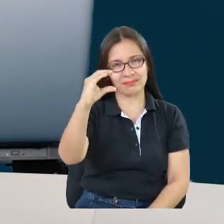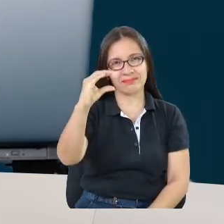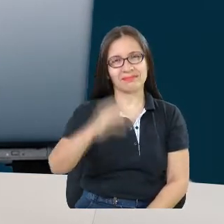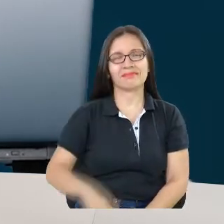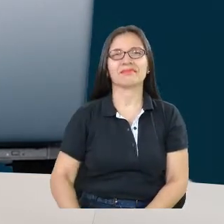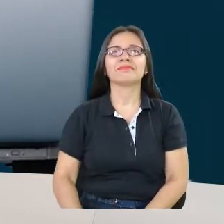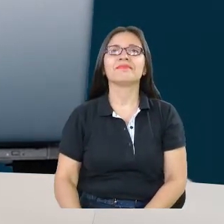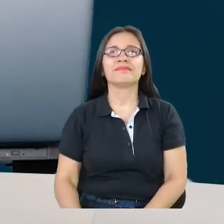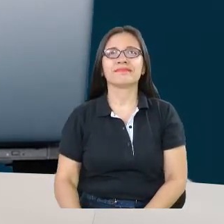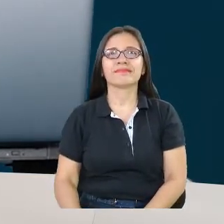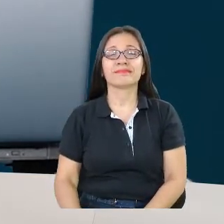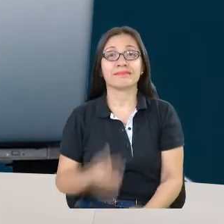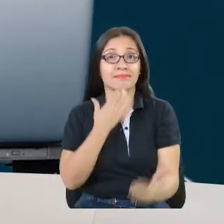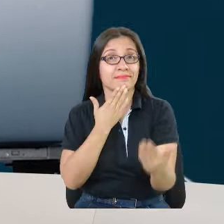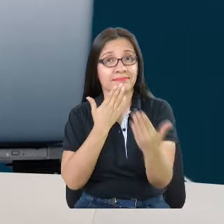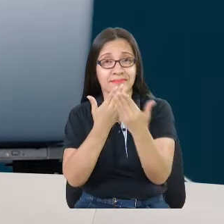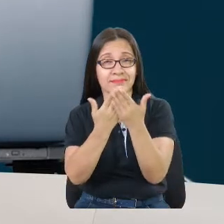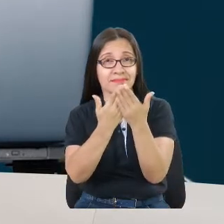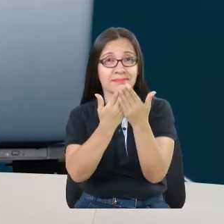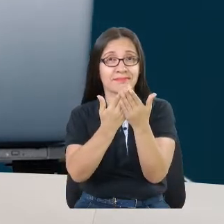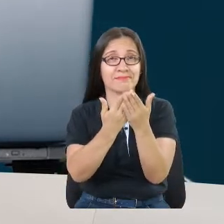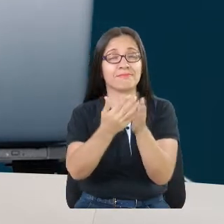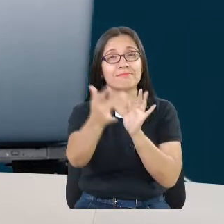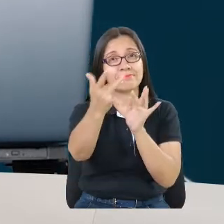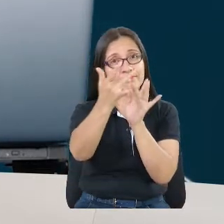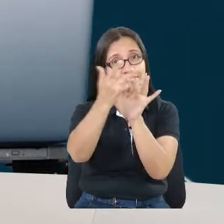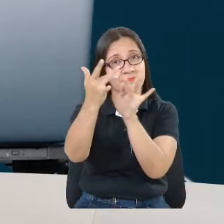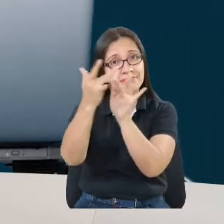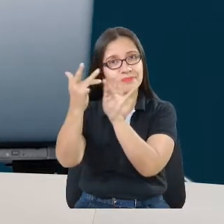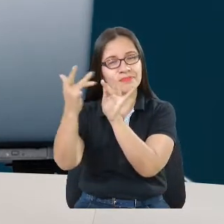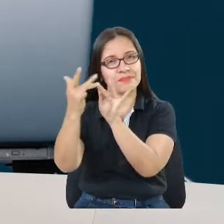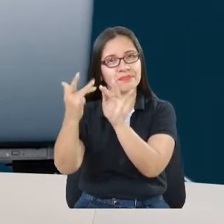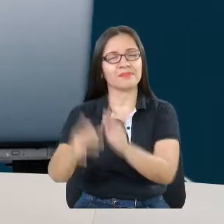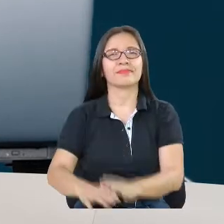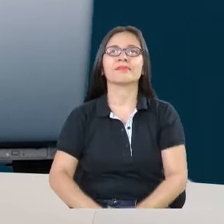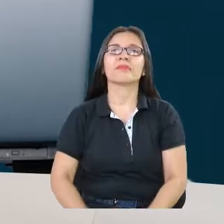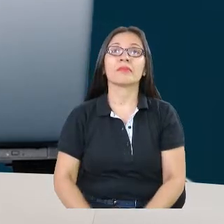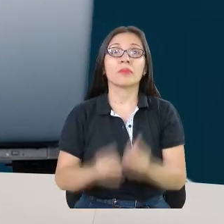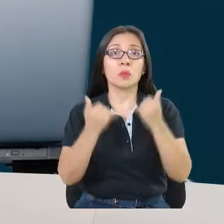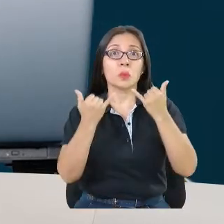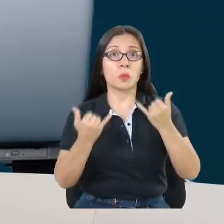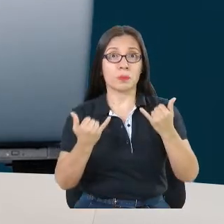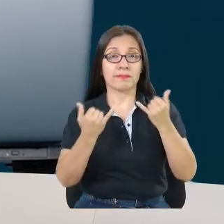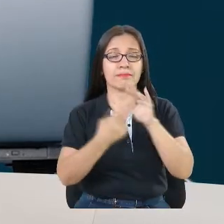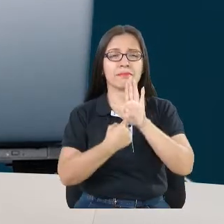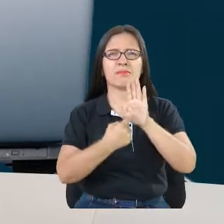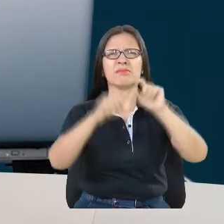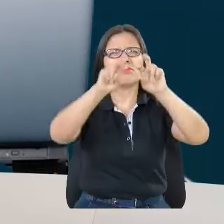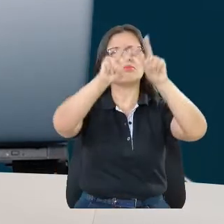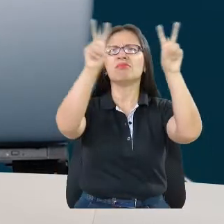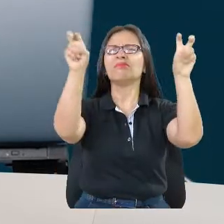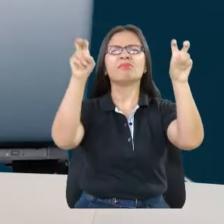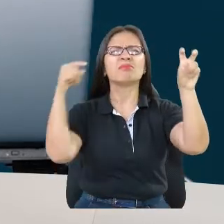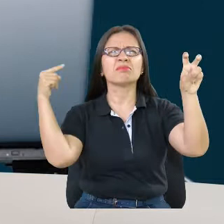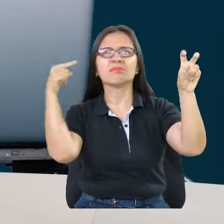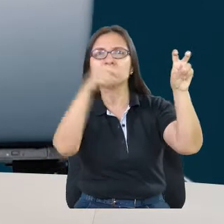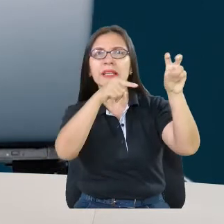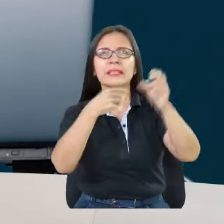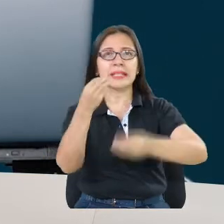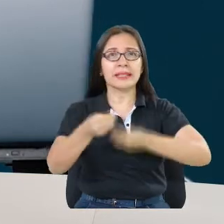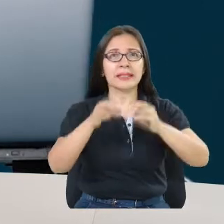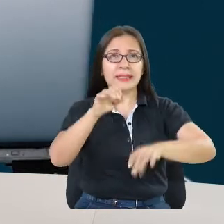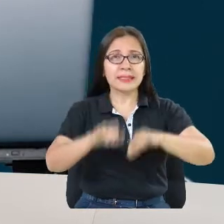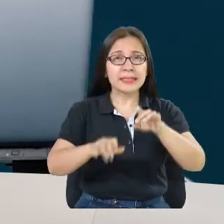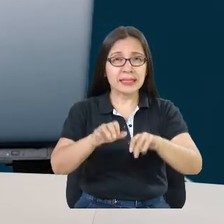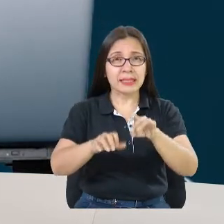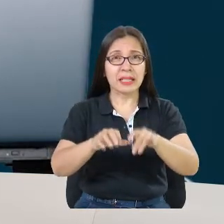gracias por conectarse. En esta oportunidad les voy a presentar un proyecto muy interesante que se adelanta desde la Secretaría de Gestión